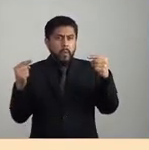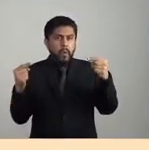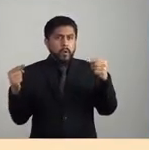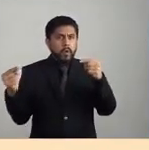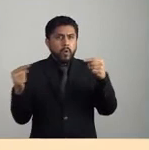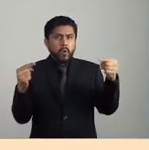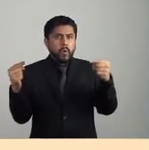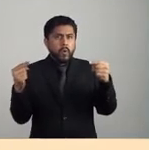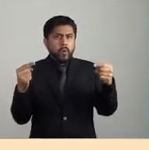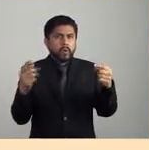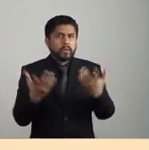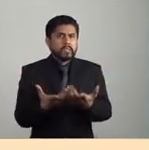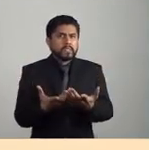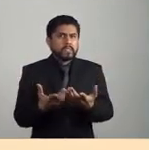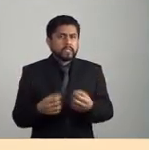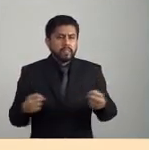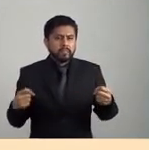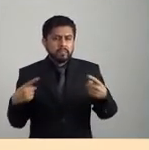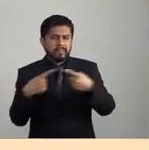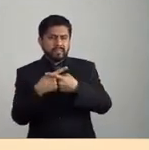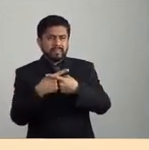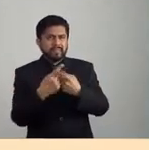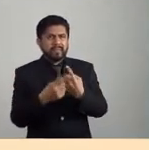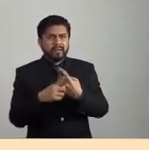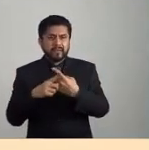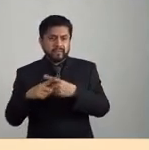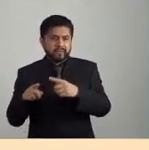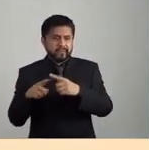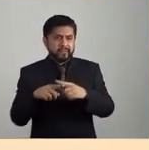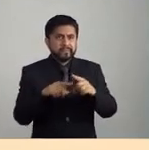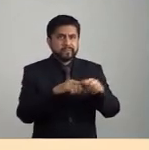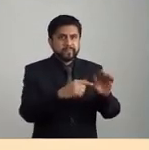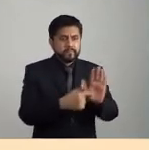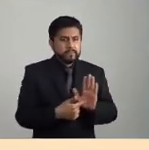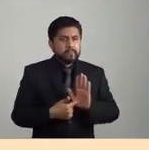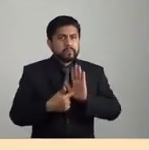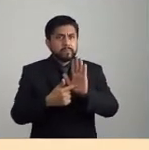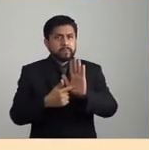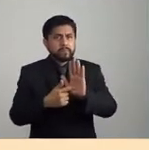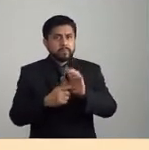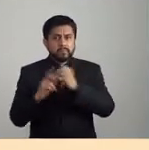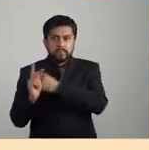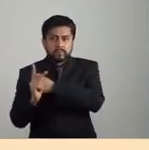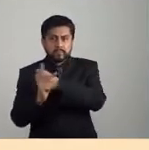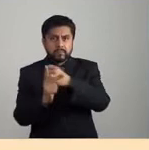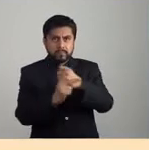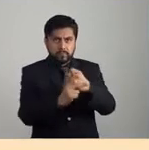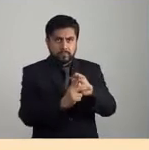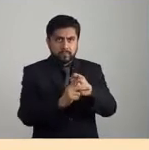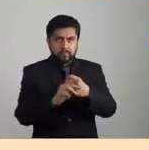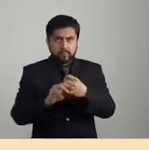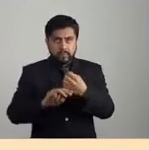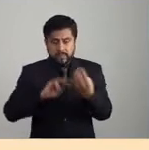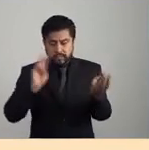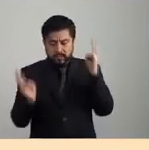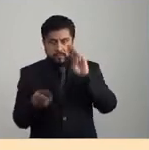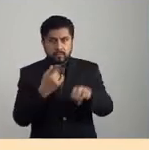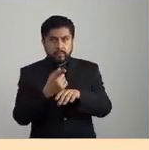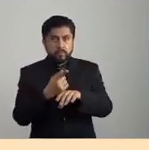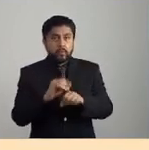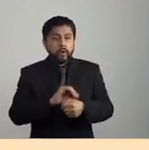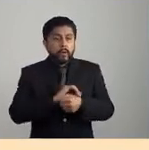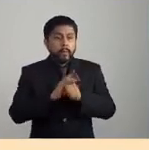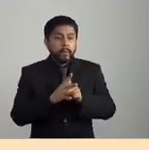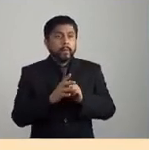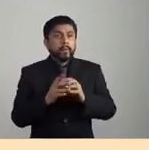términos de las grandes contradicciones que se estaban también exponiendo en estos tiempos de pandemia. Y, sin embargo, en estos